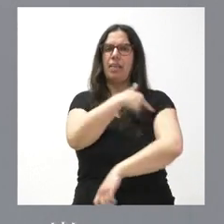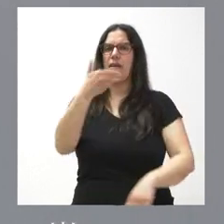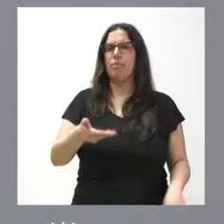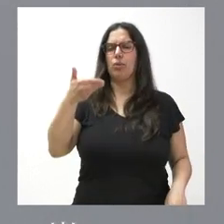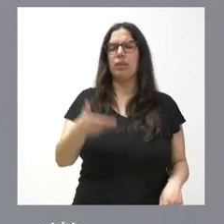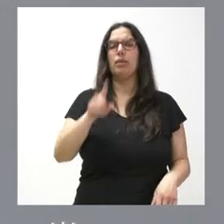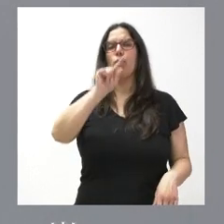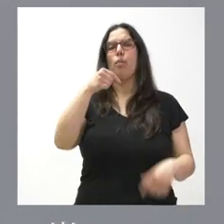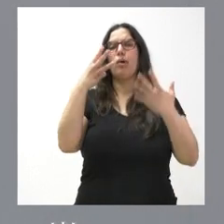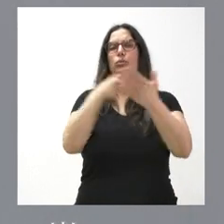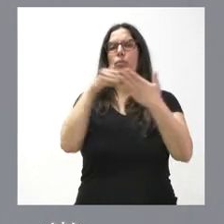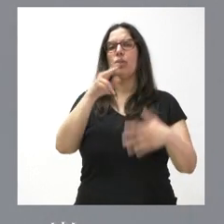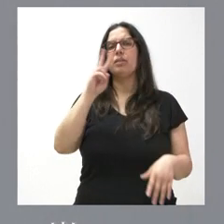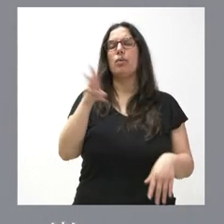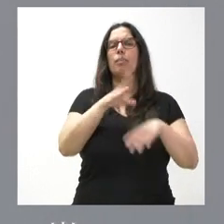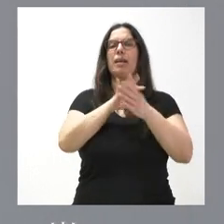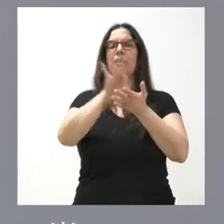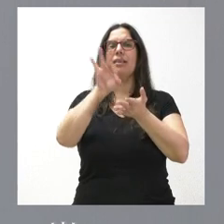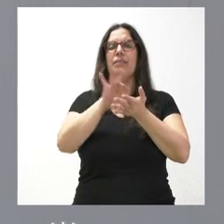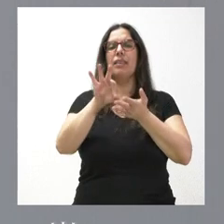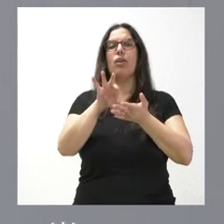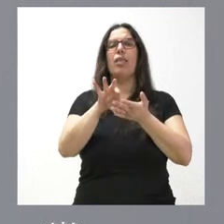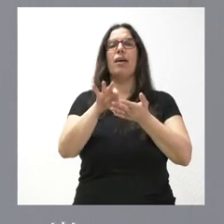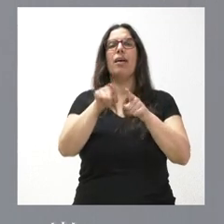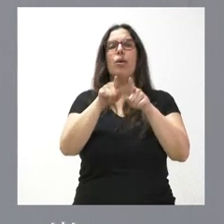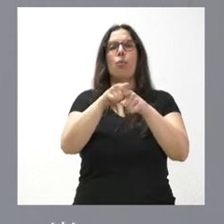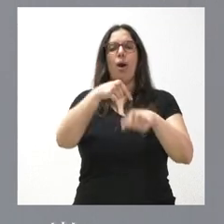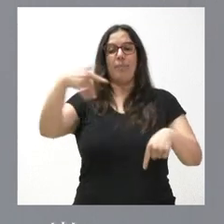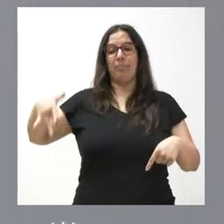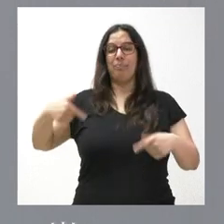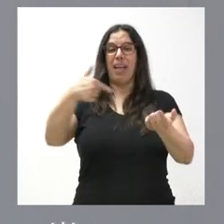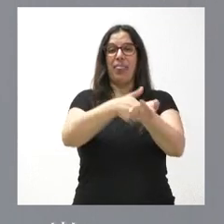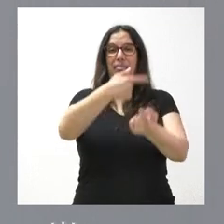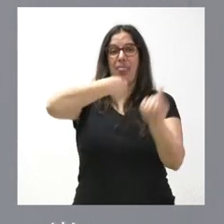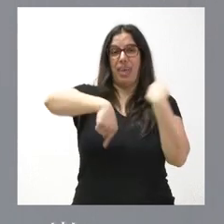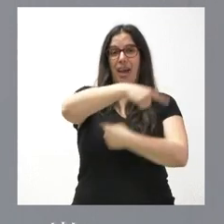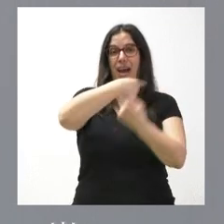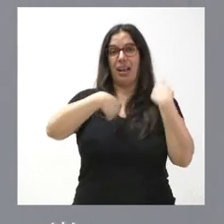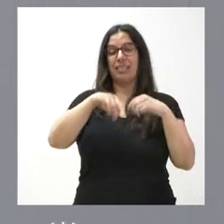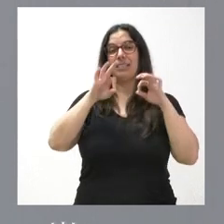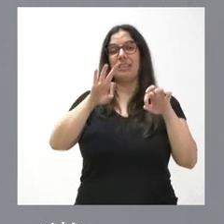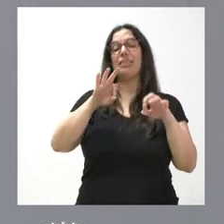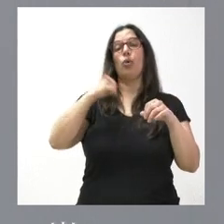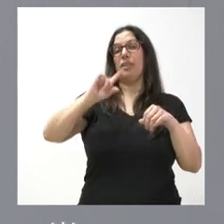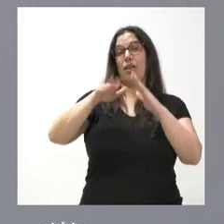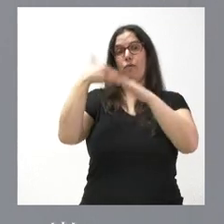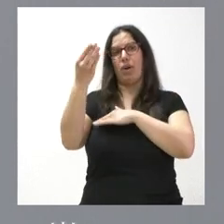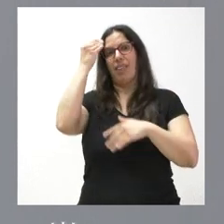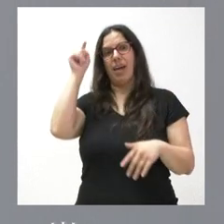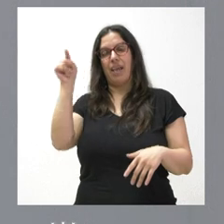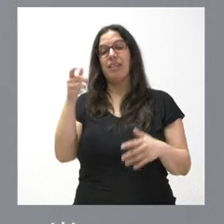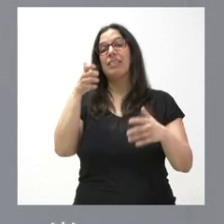1,8 millones de euros para el servicio de hemodiálisis extrahospitalaria en Aranda de Duero. Se beneficiará un total de 47